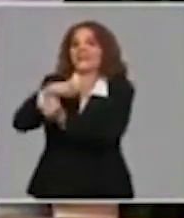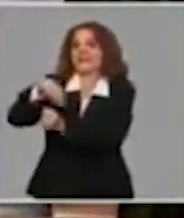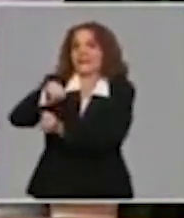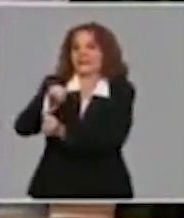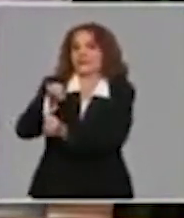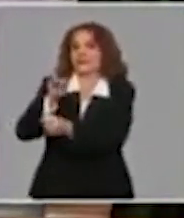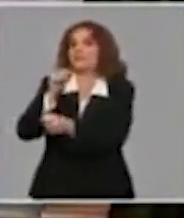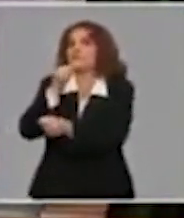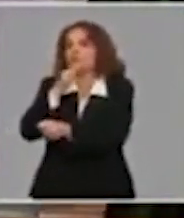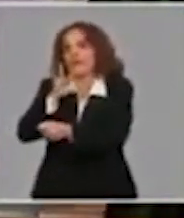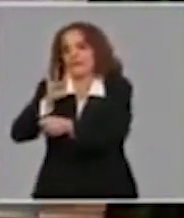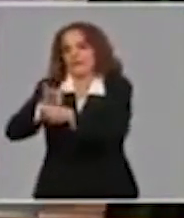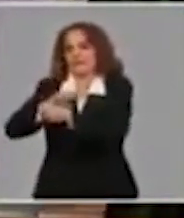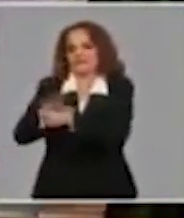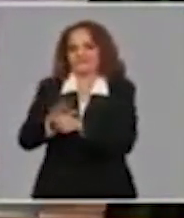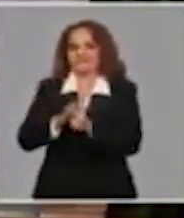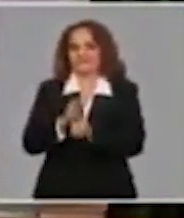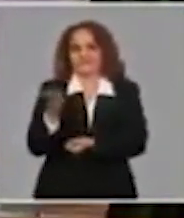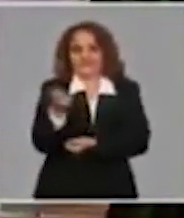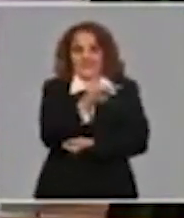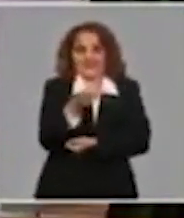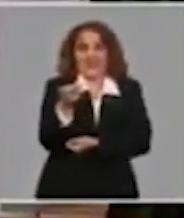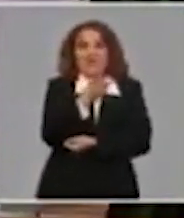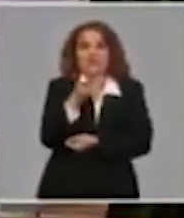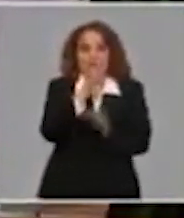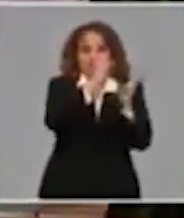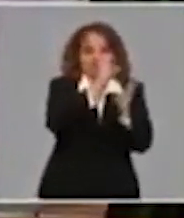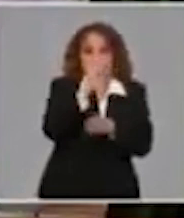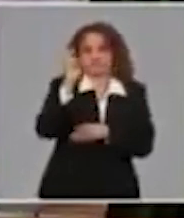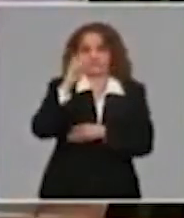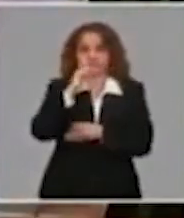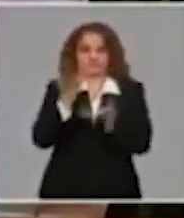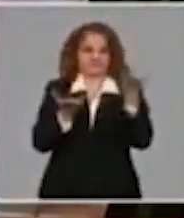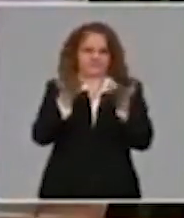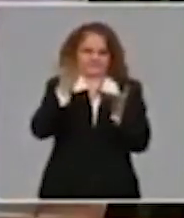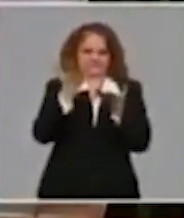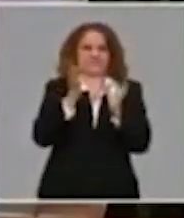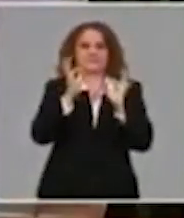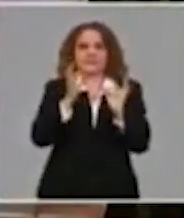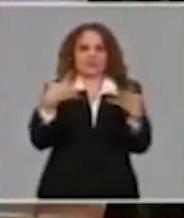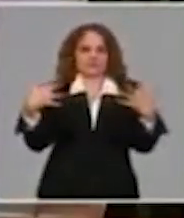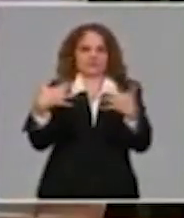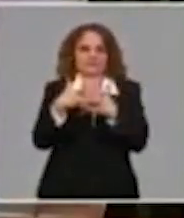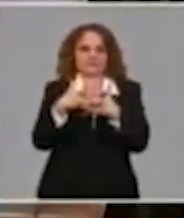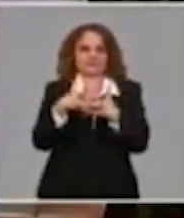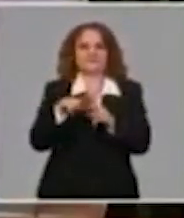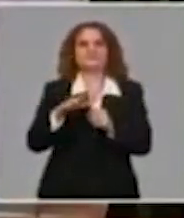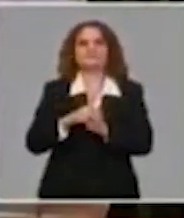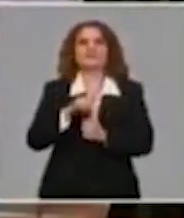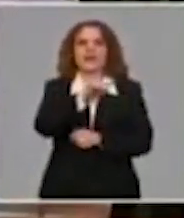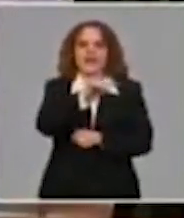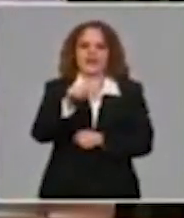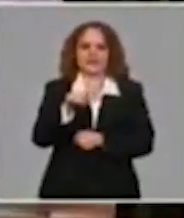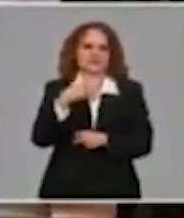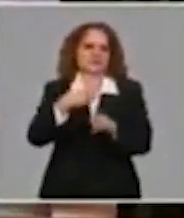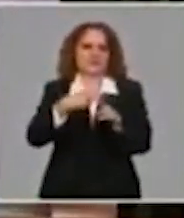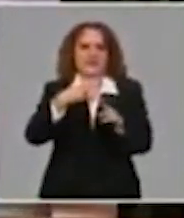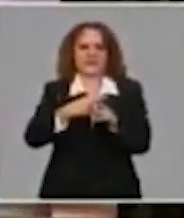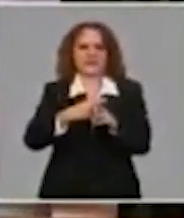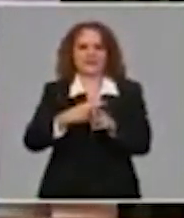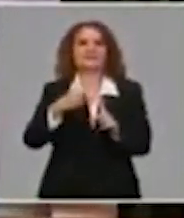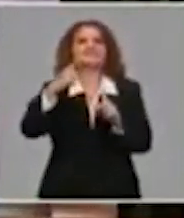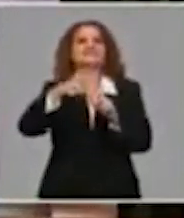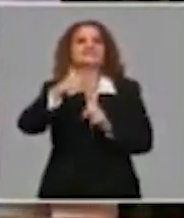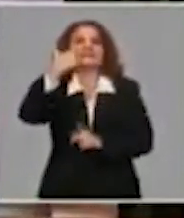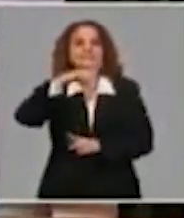casos contra el número de la población que está expuesta en un lugar y un periodo específico. Eso nos da los